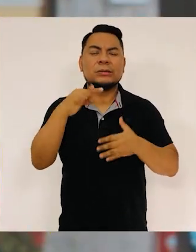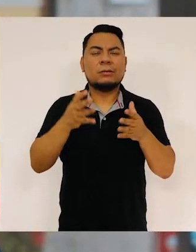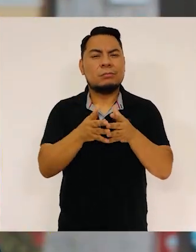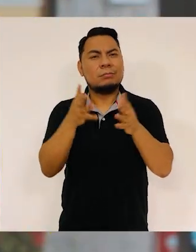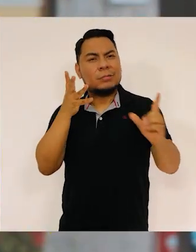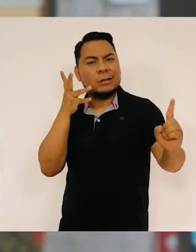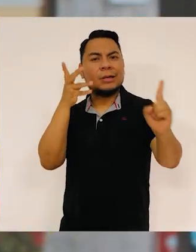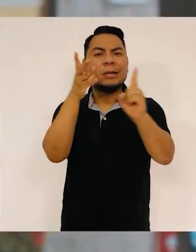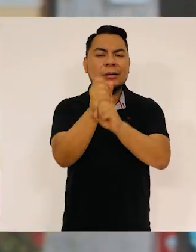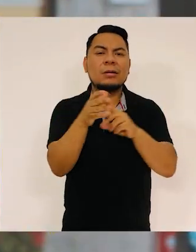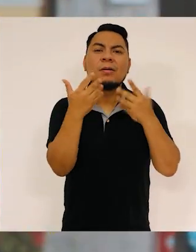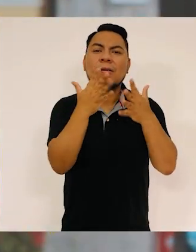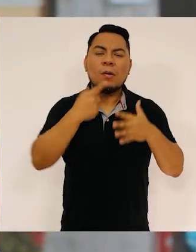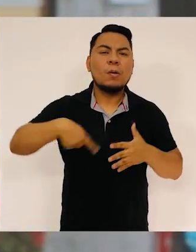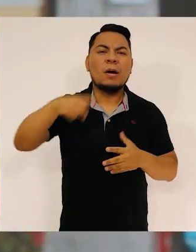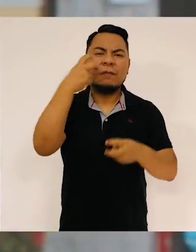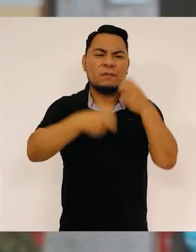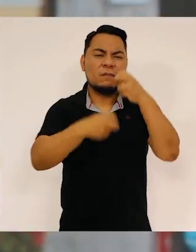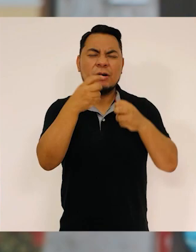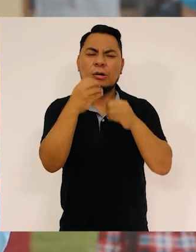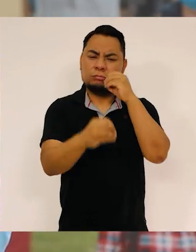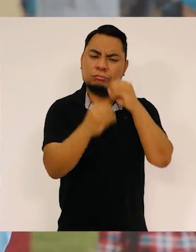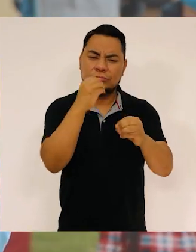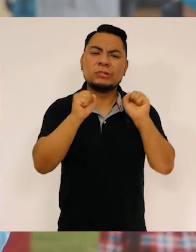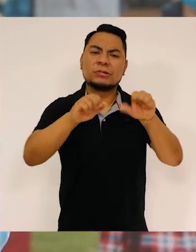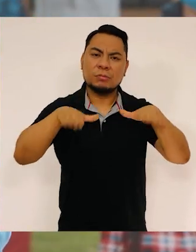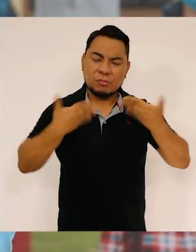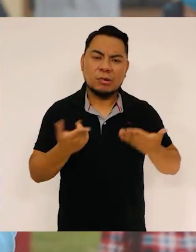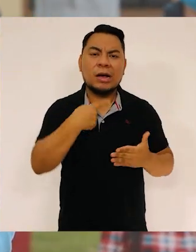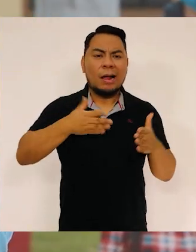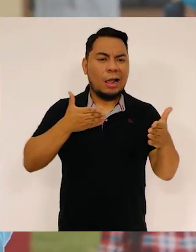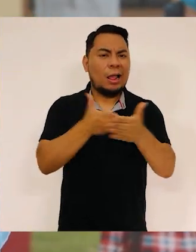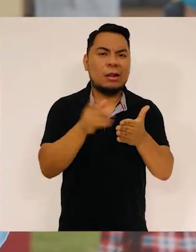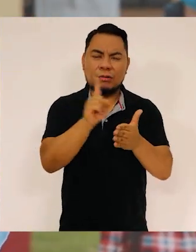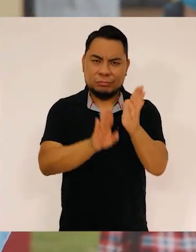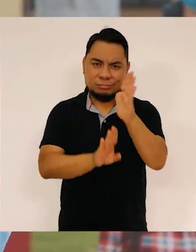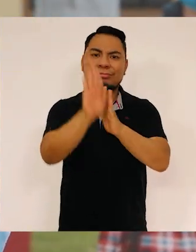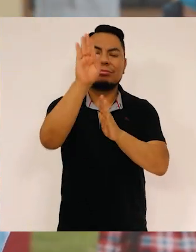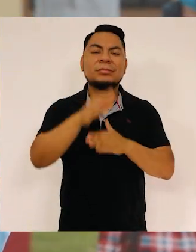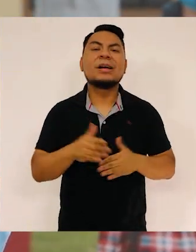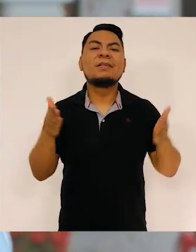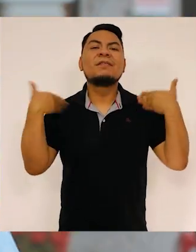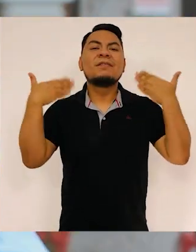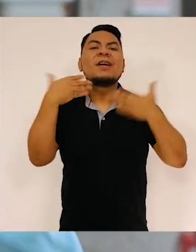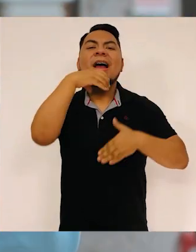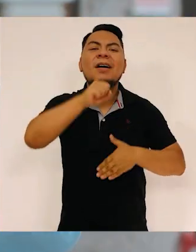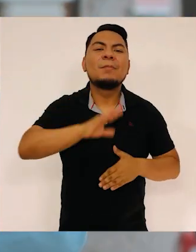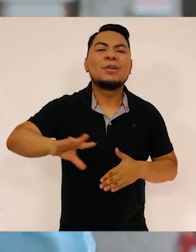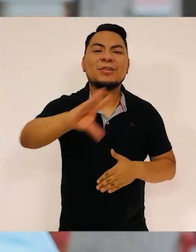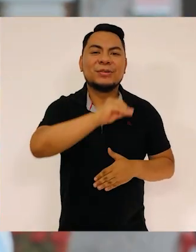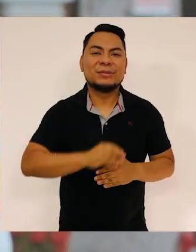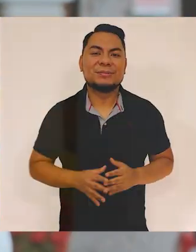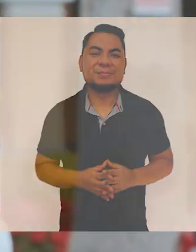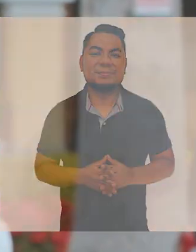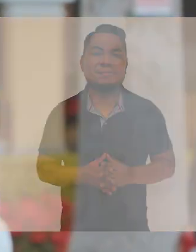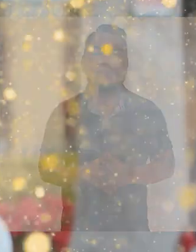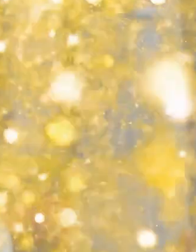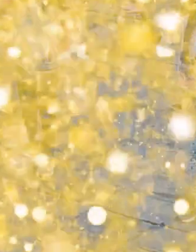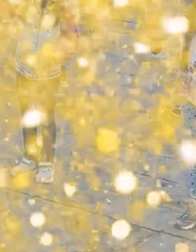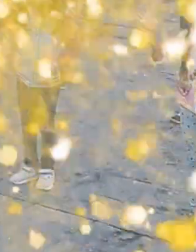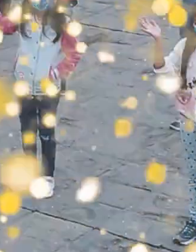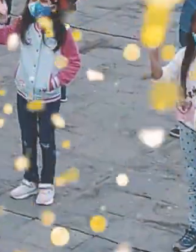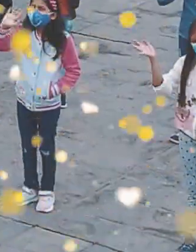siempre más grandes que cualquier dificultad y que nada detendrá nuestro desarrollo. ¡Feliz Navidad para todos!